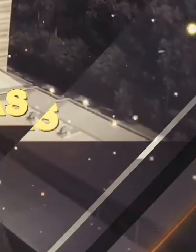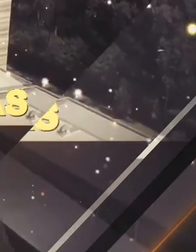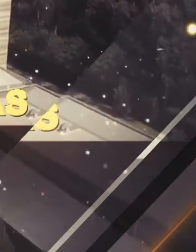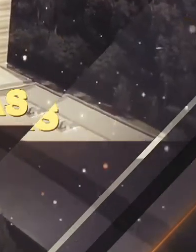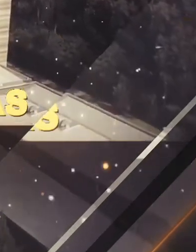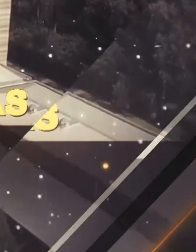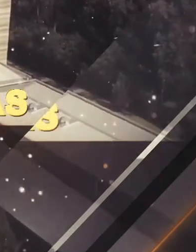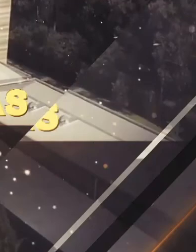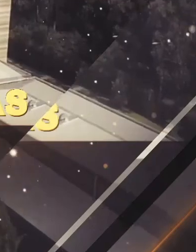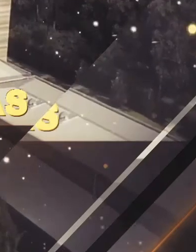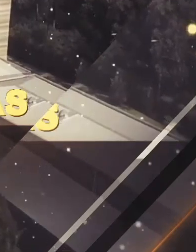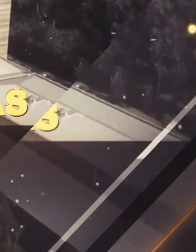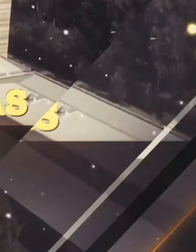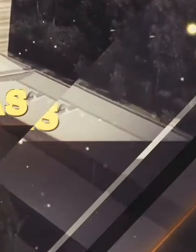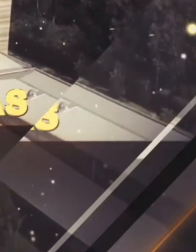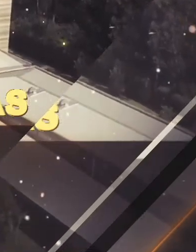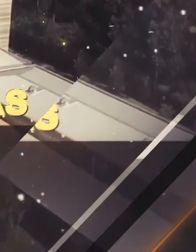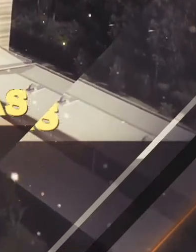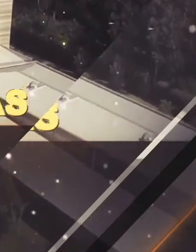the